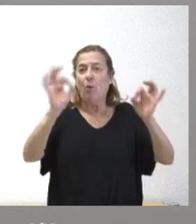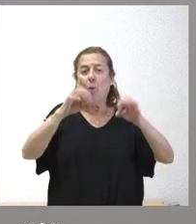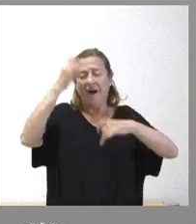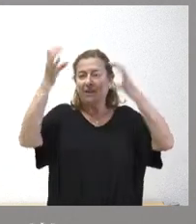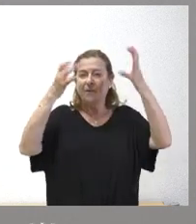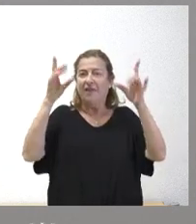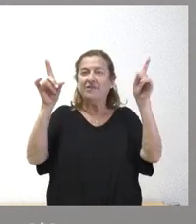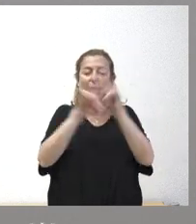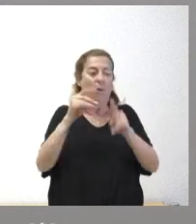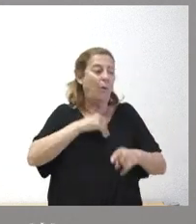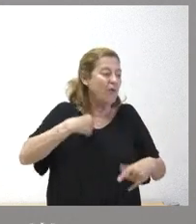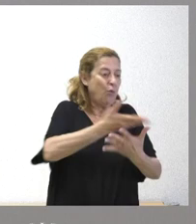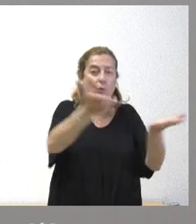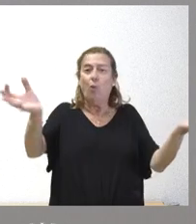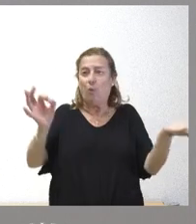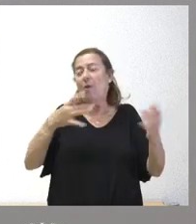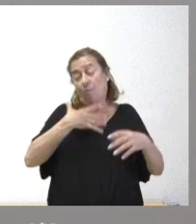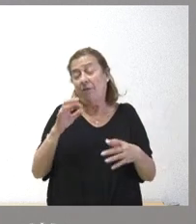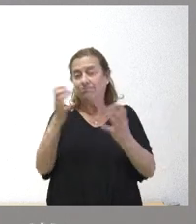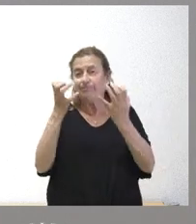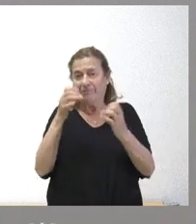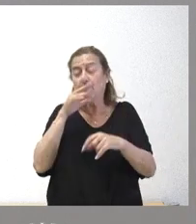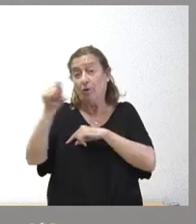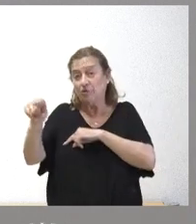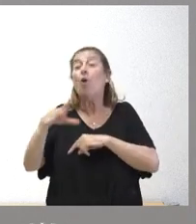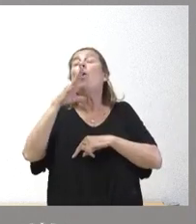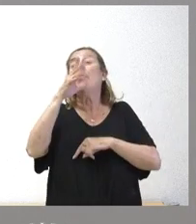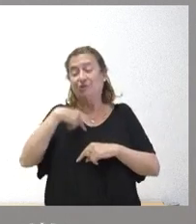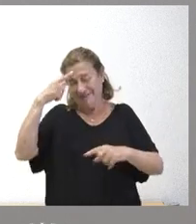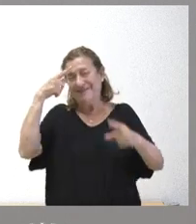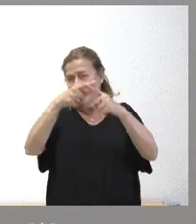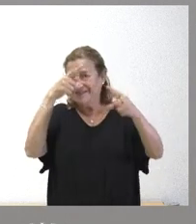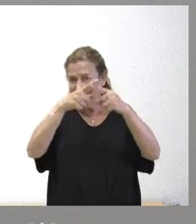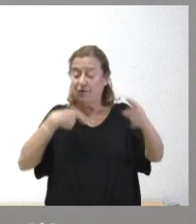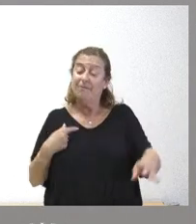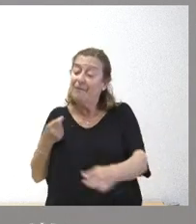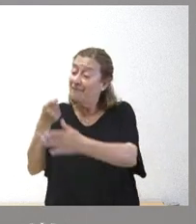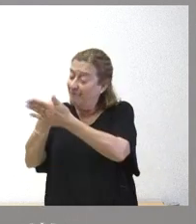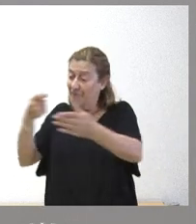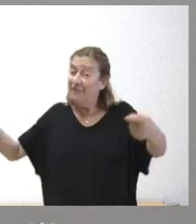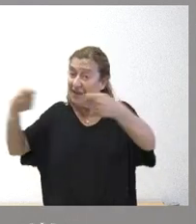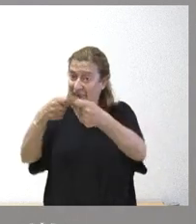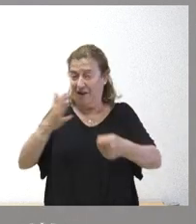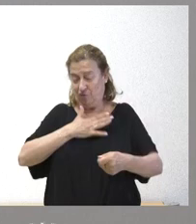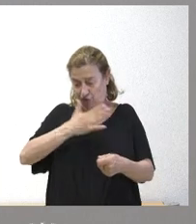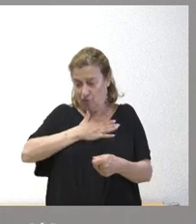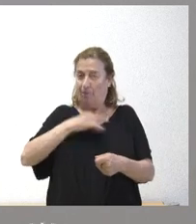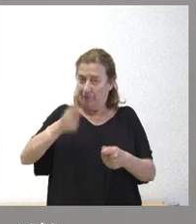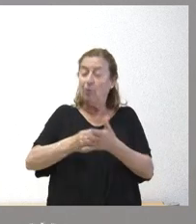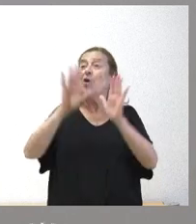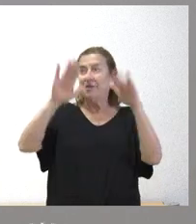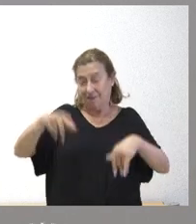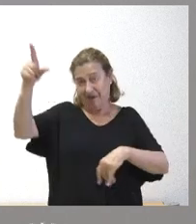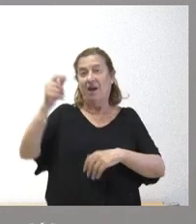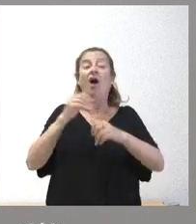ámbito financiero, etcétera, que se pueden ver beneficiados. Por eso, nosotros seguimos insistiendo en financiar la parte que nos corresponde y exigimos al Gobierno que en su competencia no